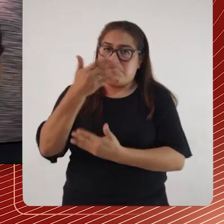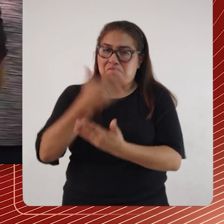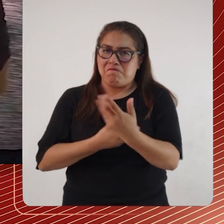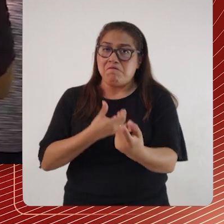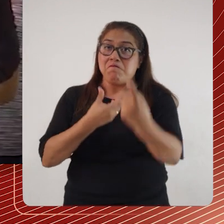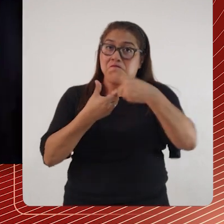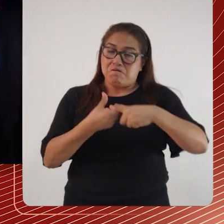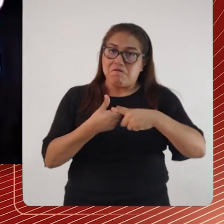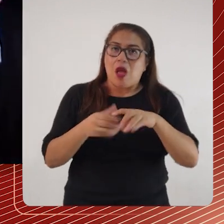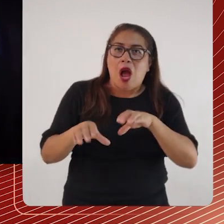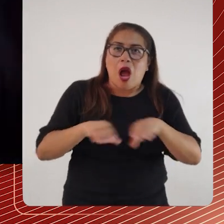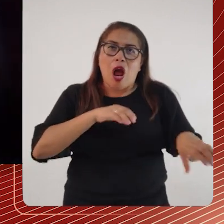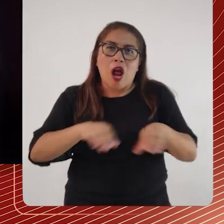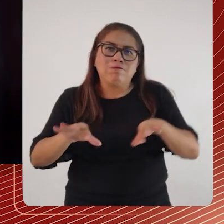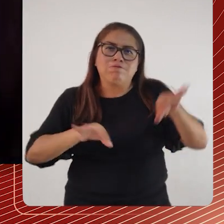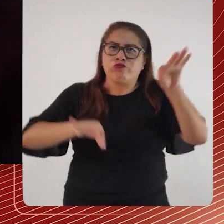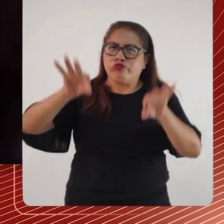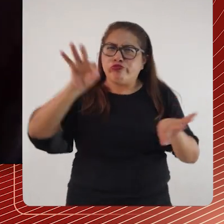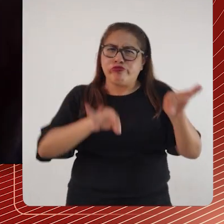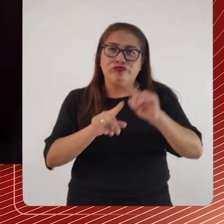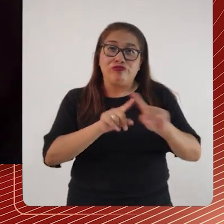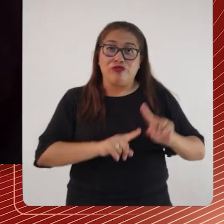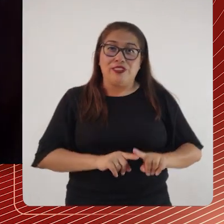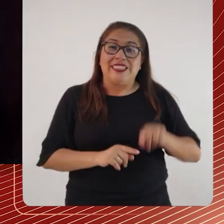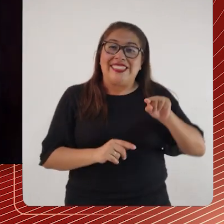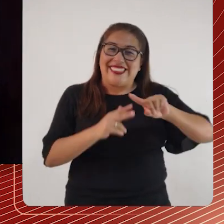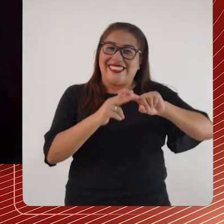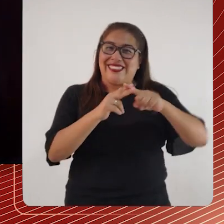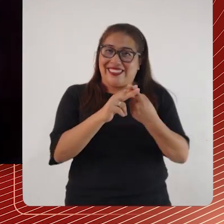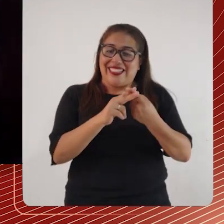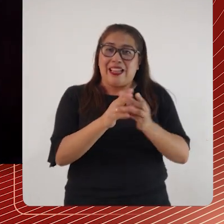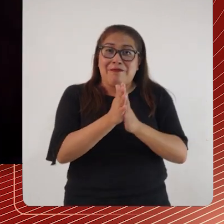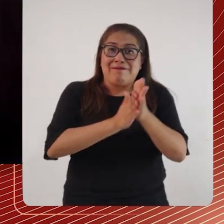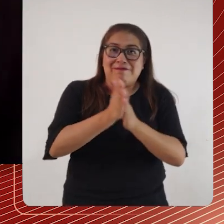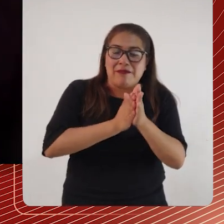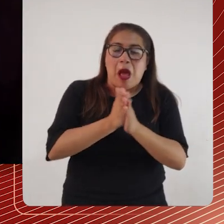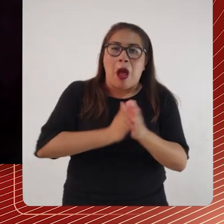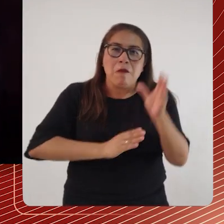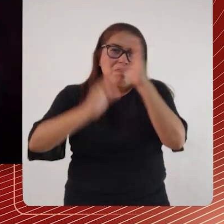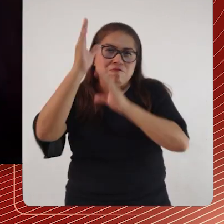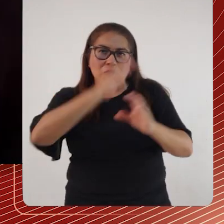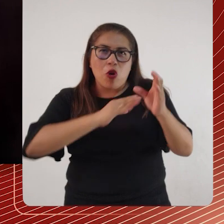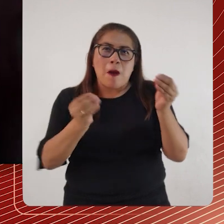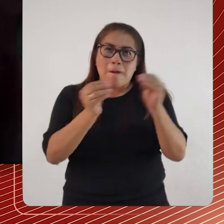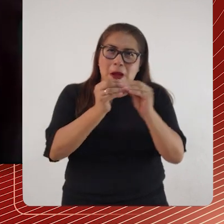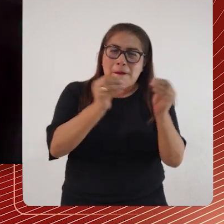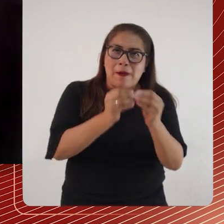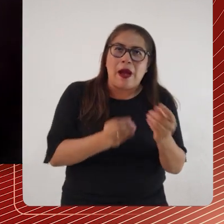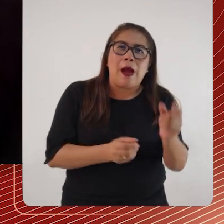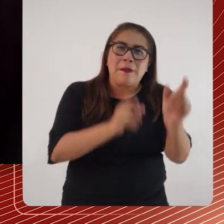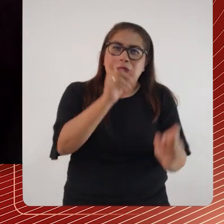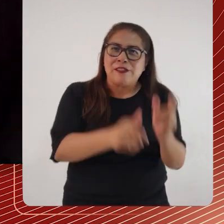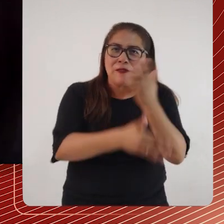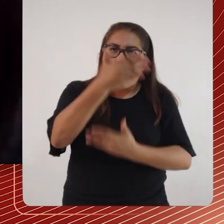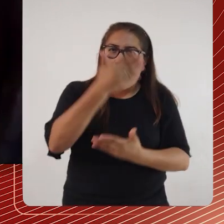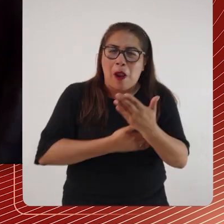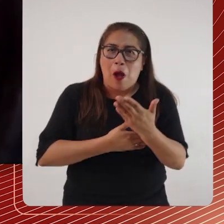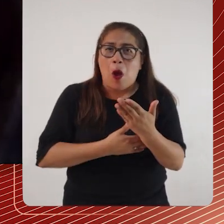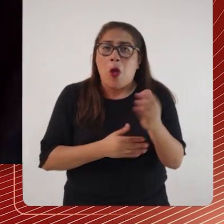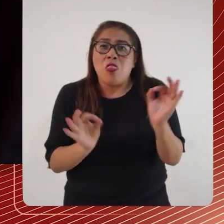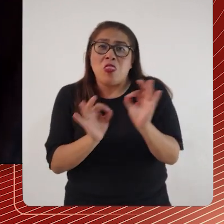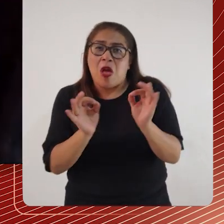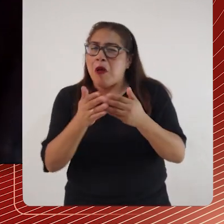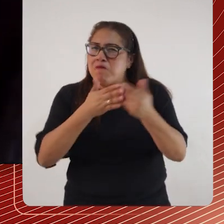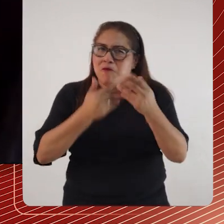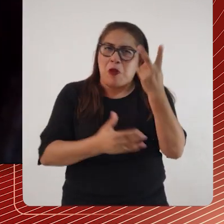participación de personas con discapacidad en actividades artísticas. Con esta iniciativa se busca fomentar la interacción de